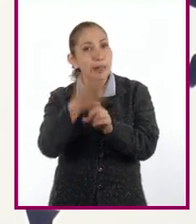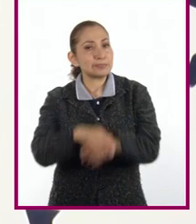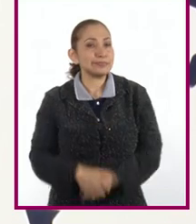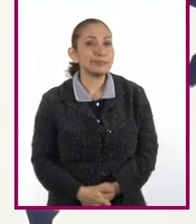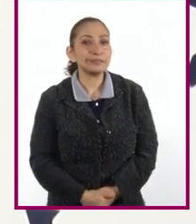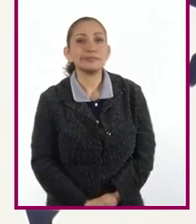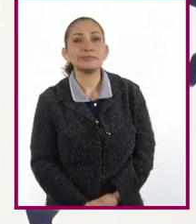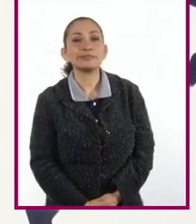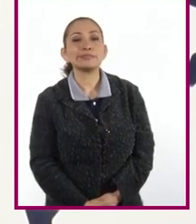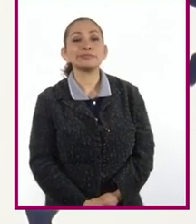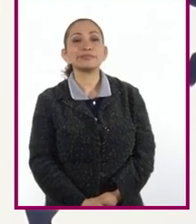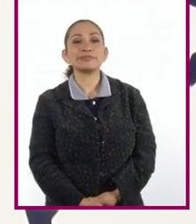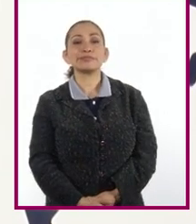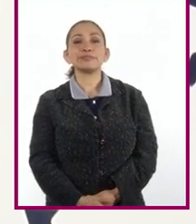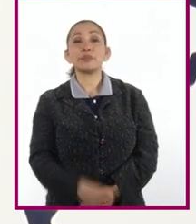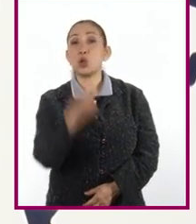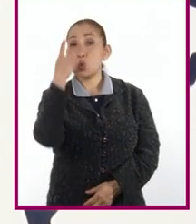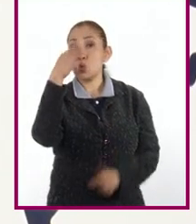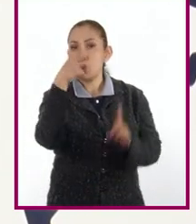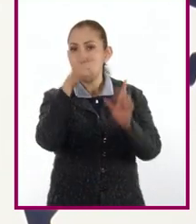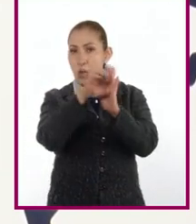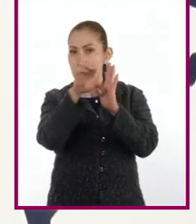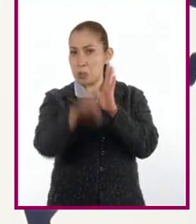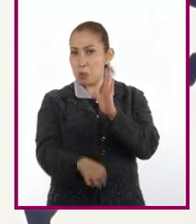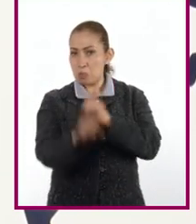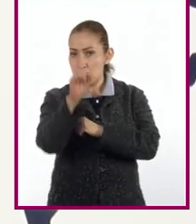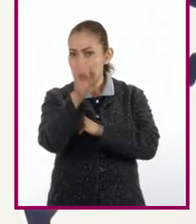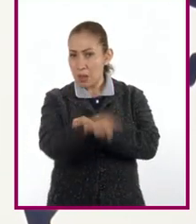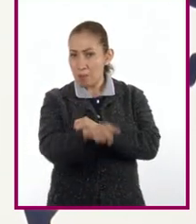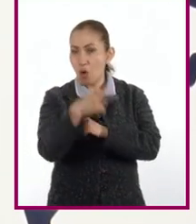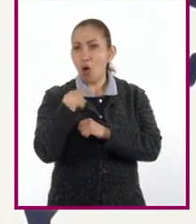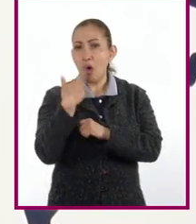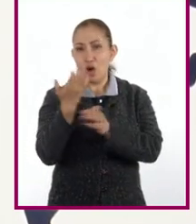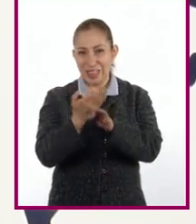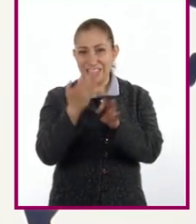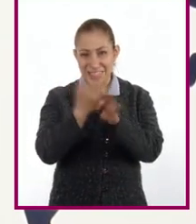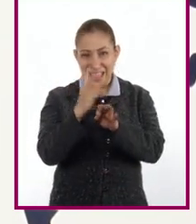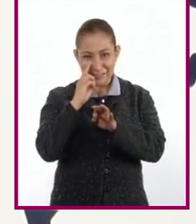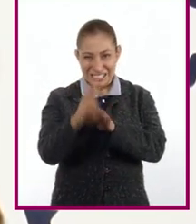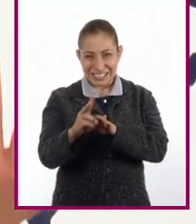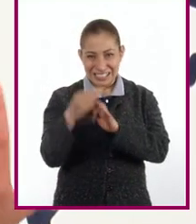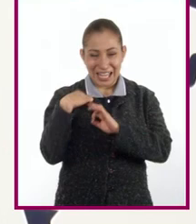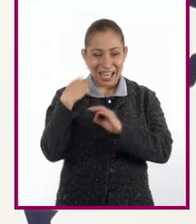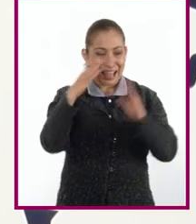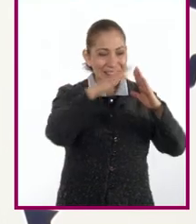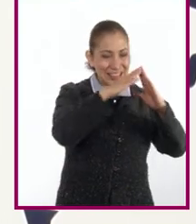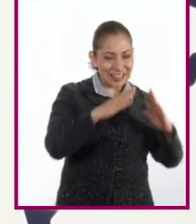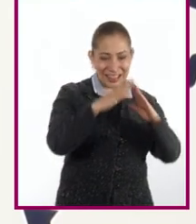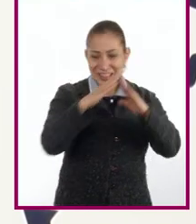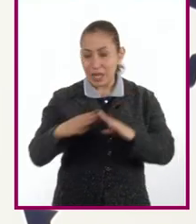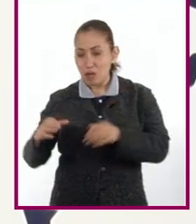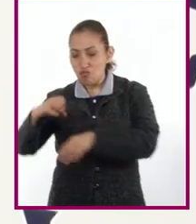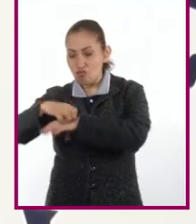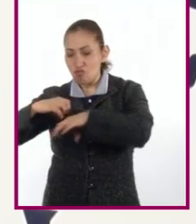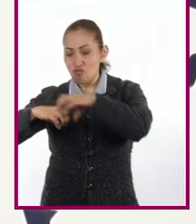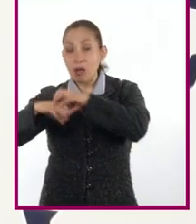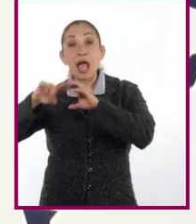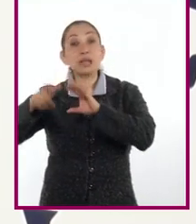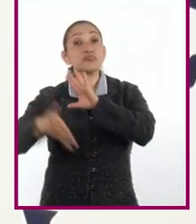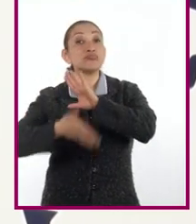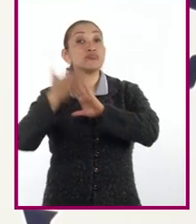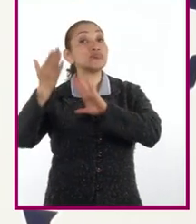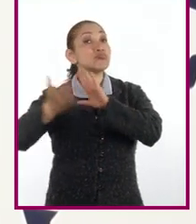se establecen. Un ejemplo muy relacionado con el ejercicio que acabamos de hacer de las tarjetas y los bloques, es el de la